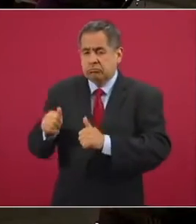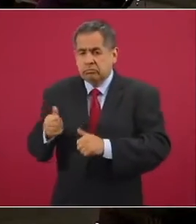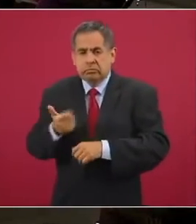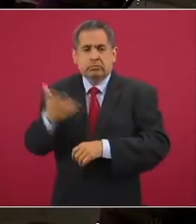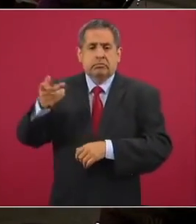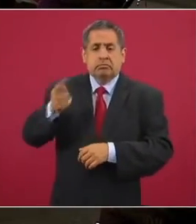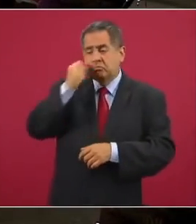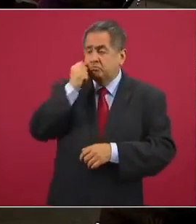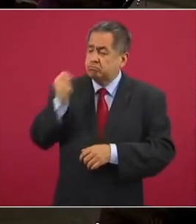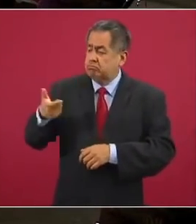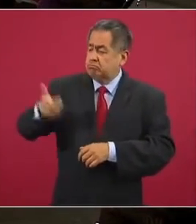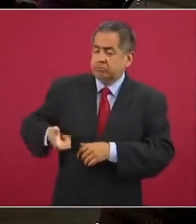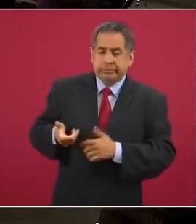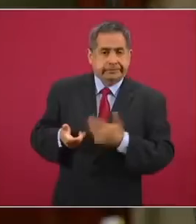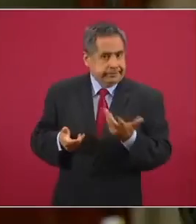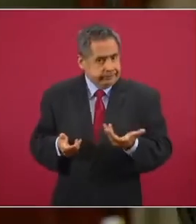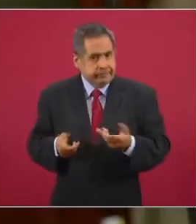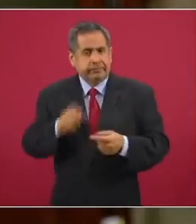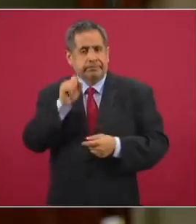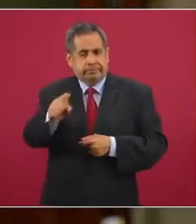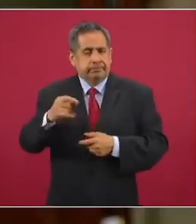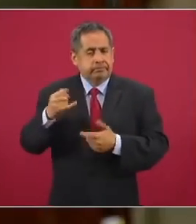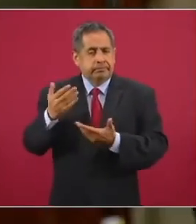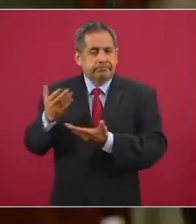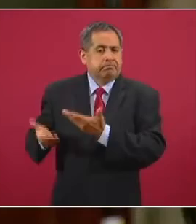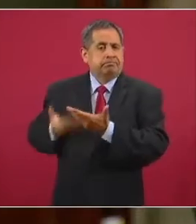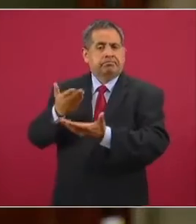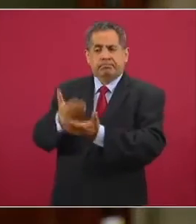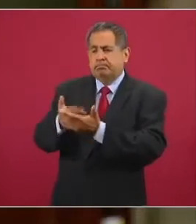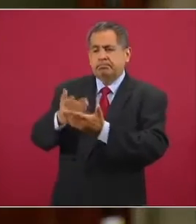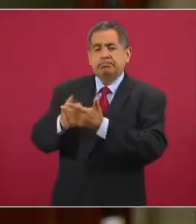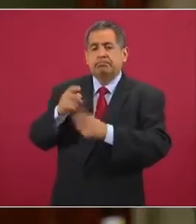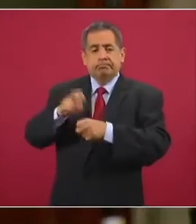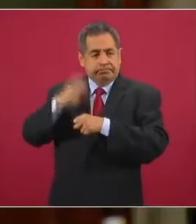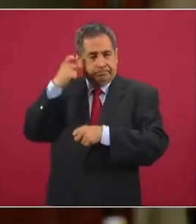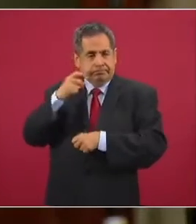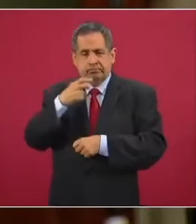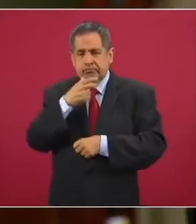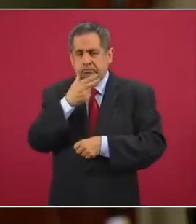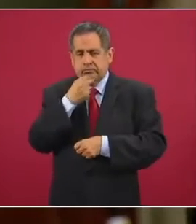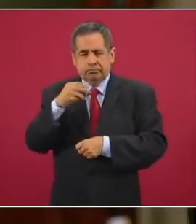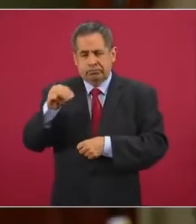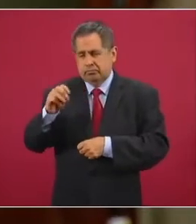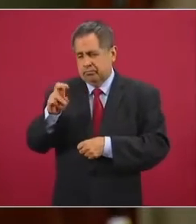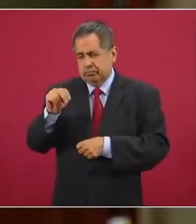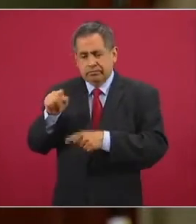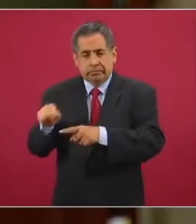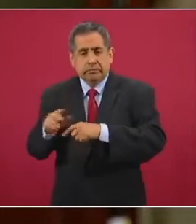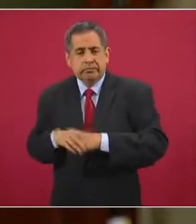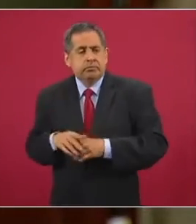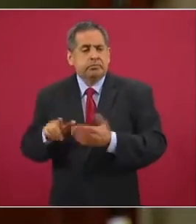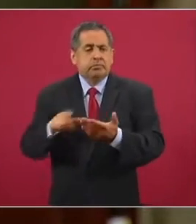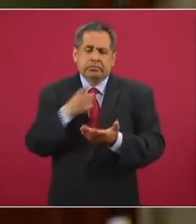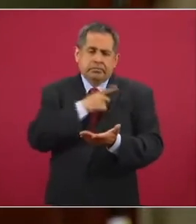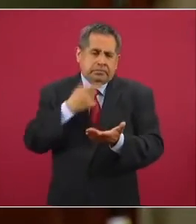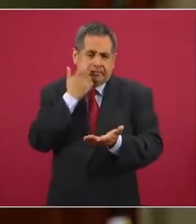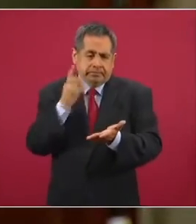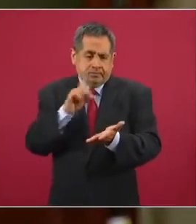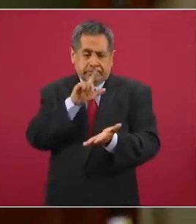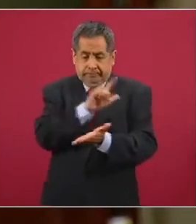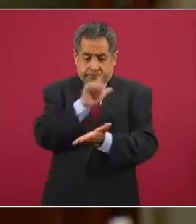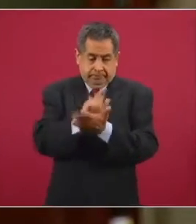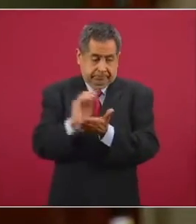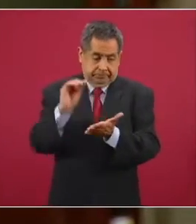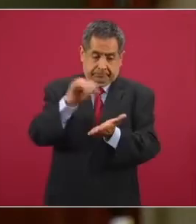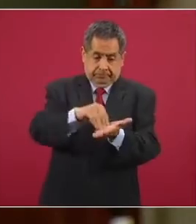iniciativa también presentada por el mismo legislador de Morena de Querétaro es que la Ley General de Salud se establezca en qué casos de emergencia sanitaria